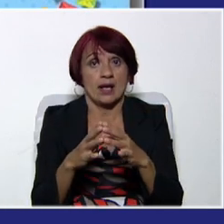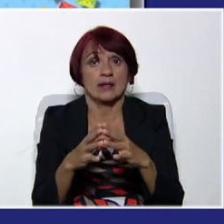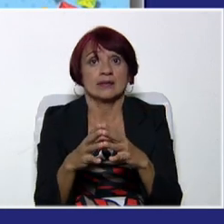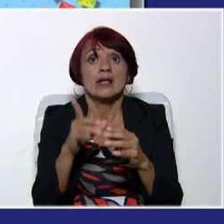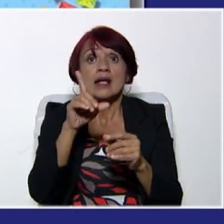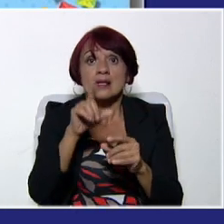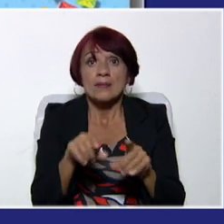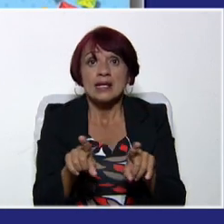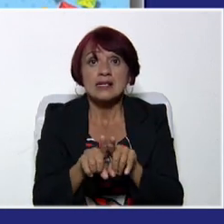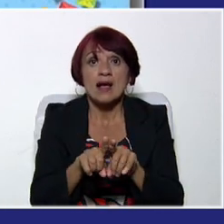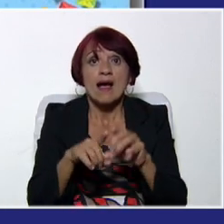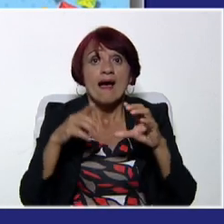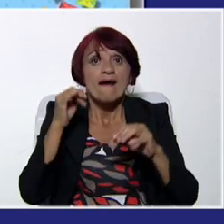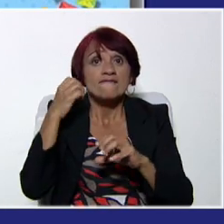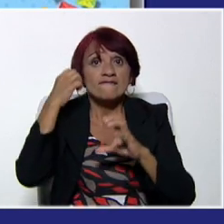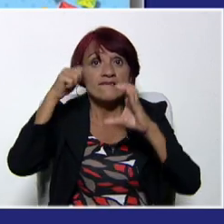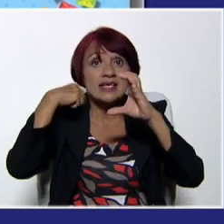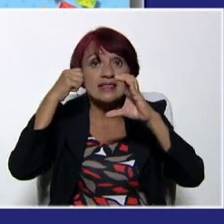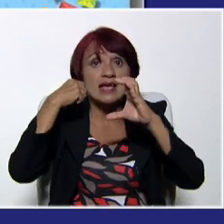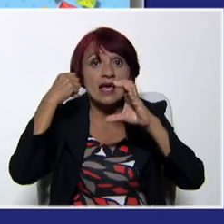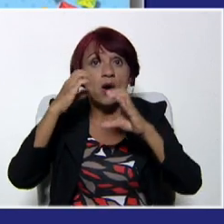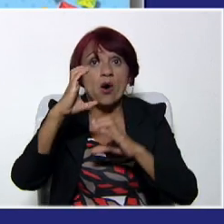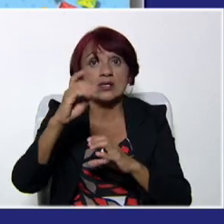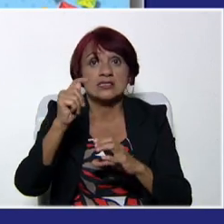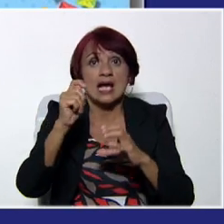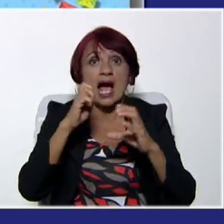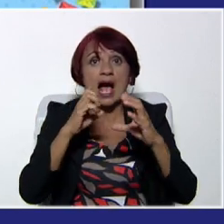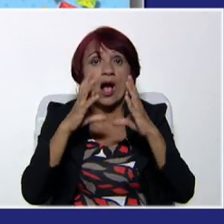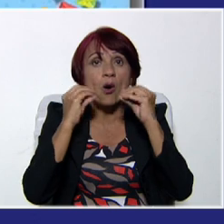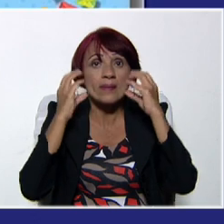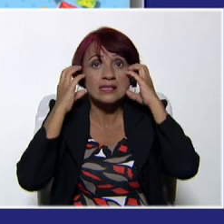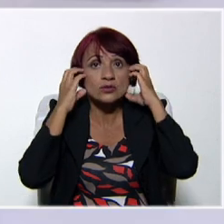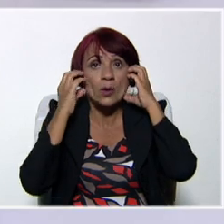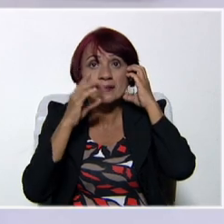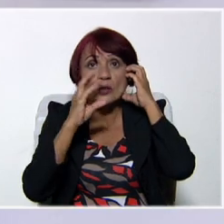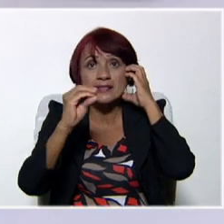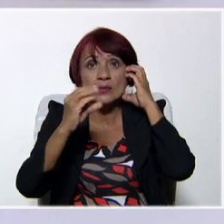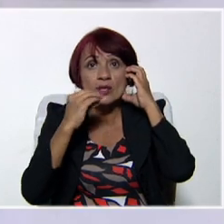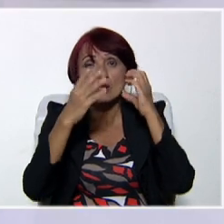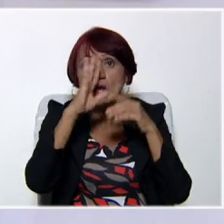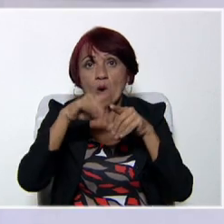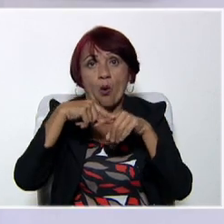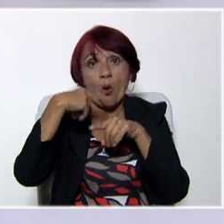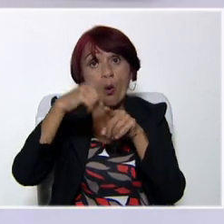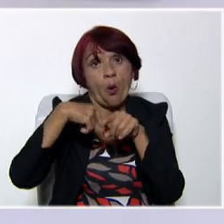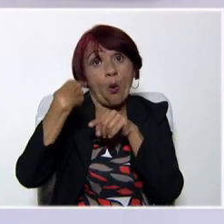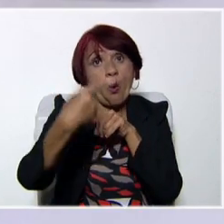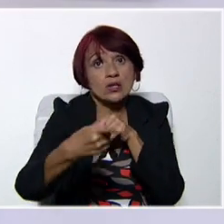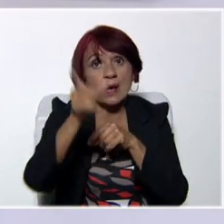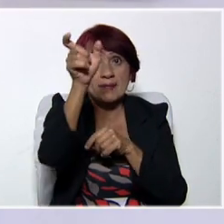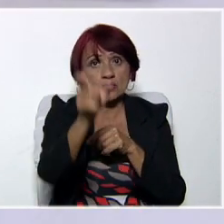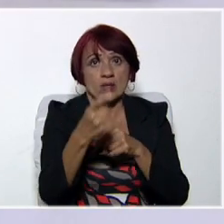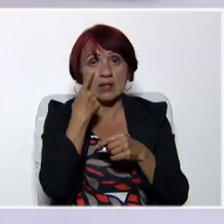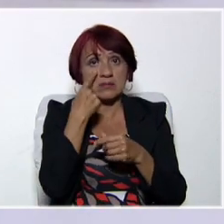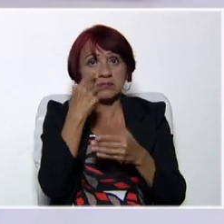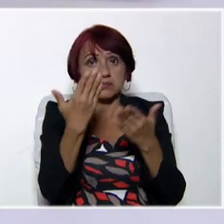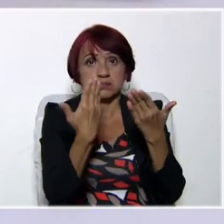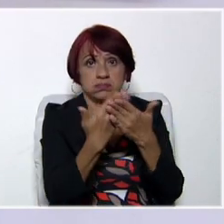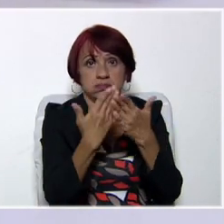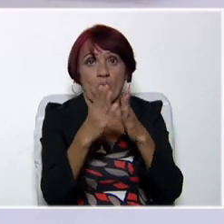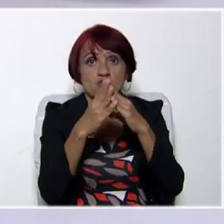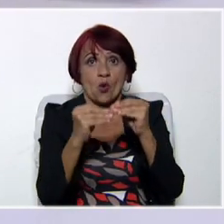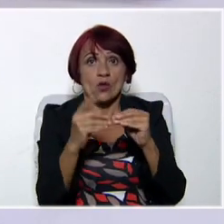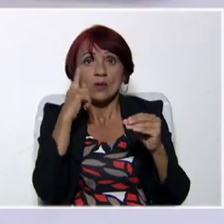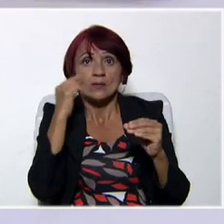los videos chat, los foros. Todo eso son medios electrónicos, ¿ok? Entonces recuerda que los medios electrónicos son los que utilizan